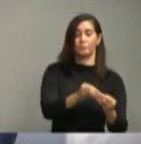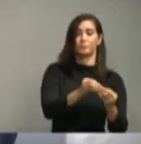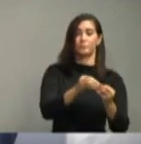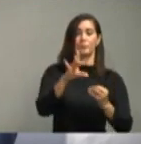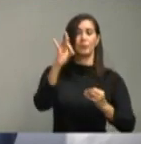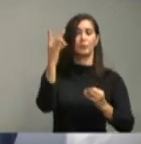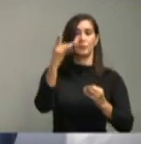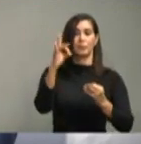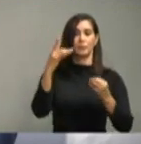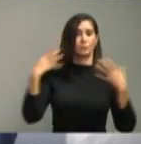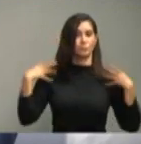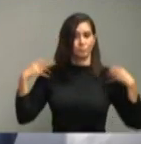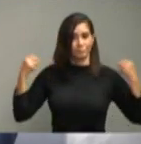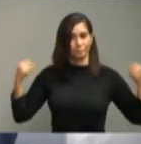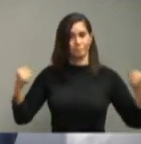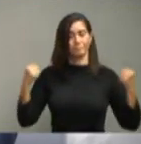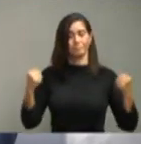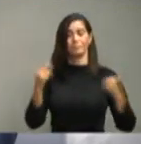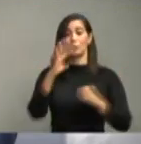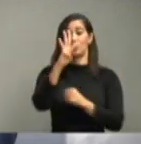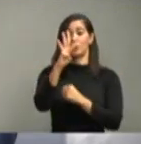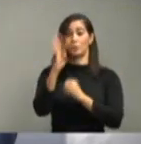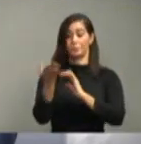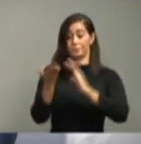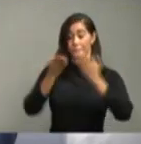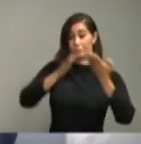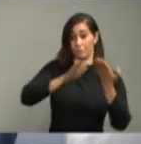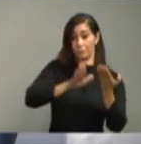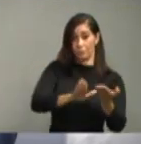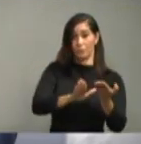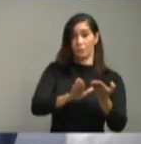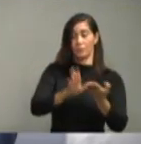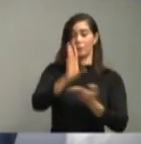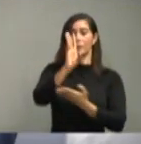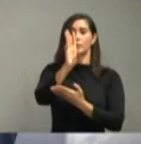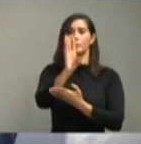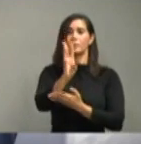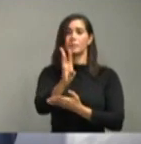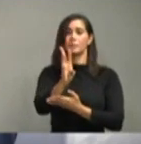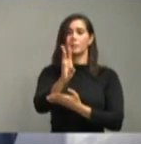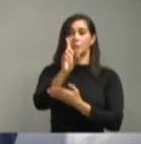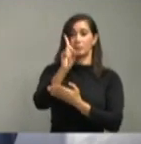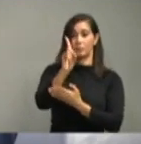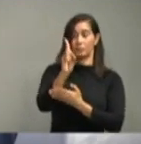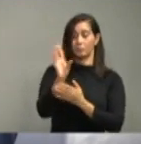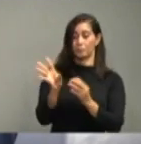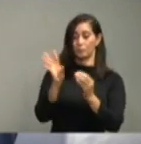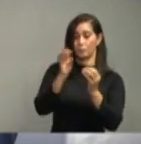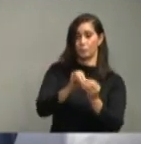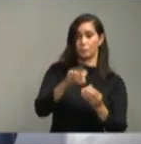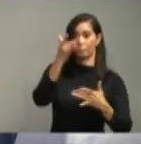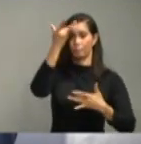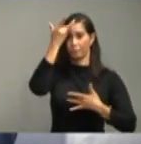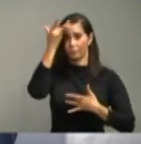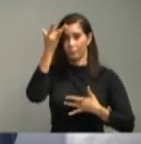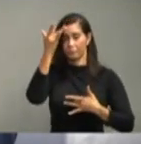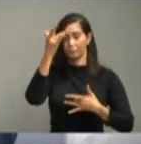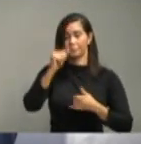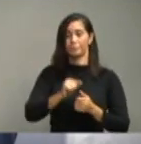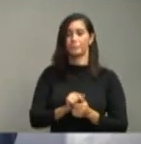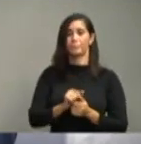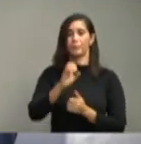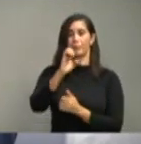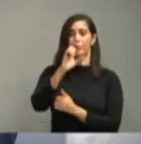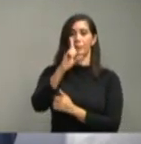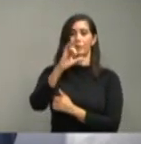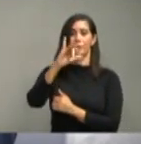18 recuperados, 4 fallecimientos, y 61 acumulados. Elías